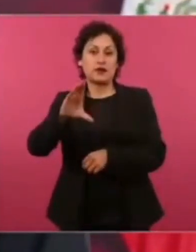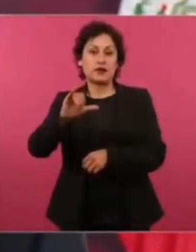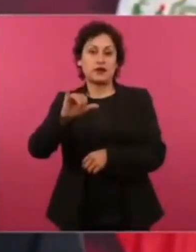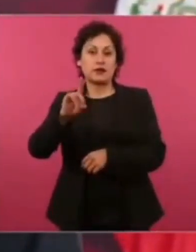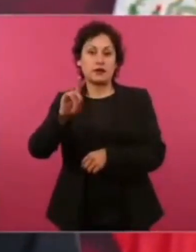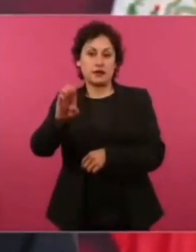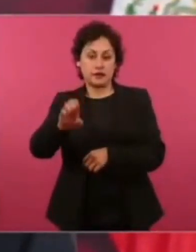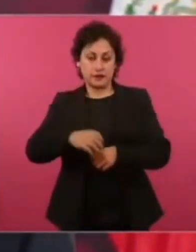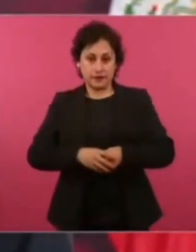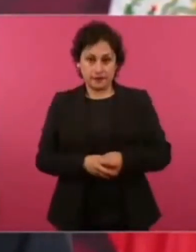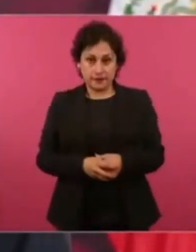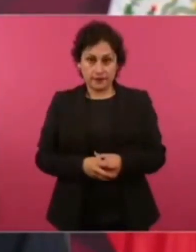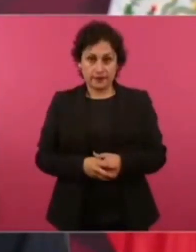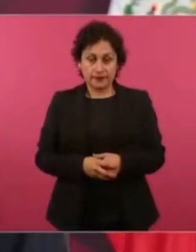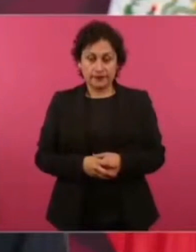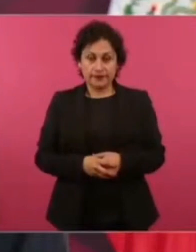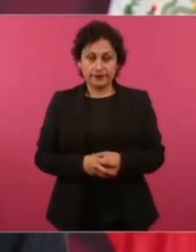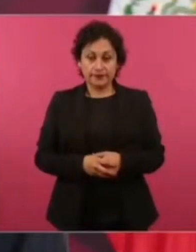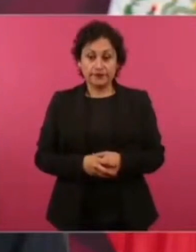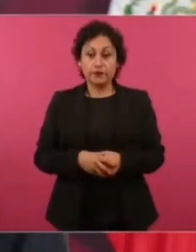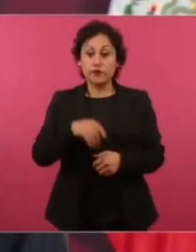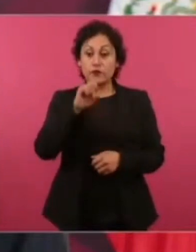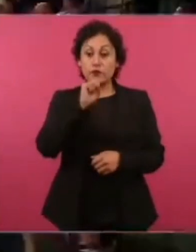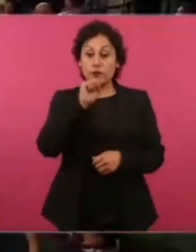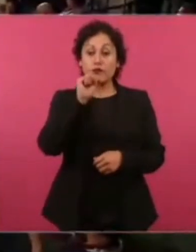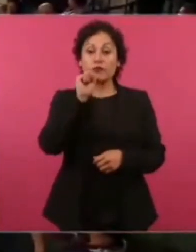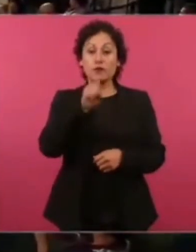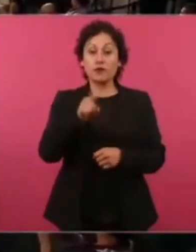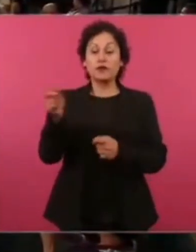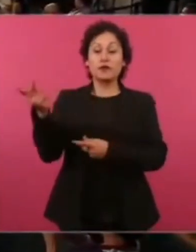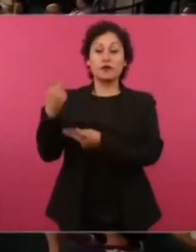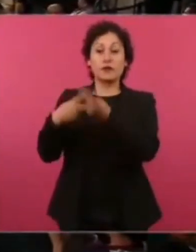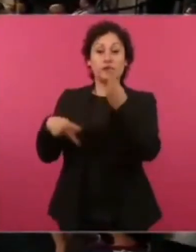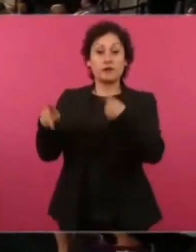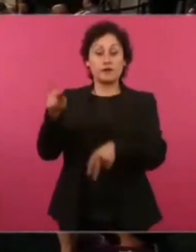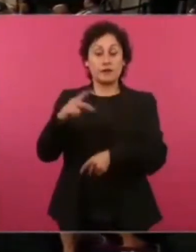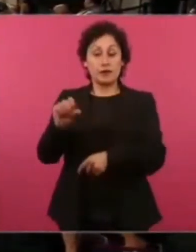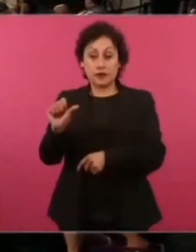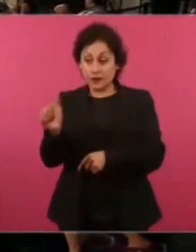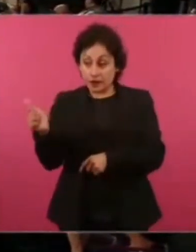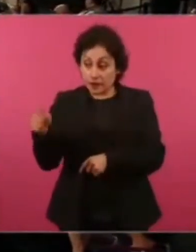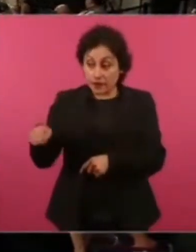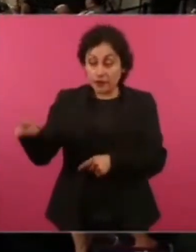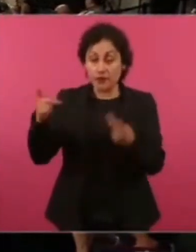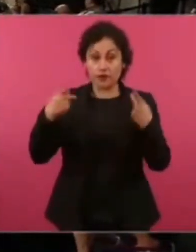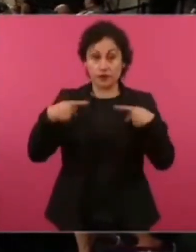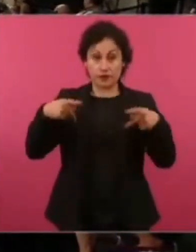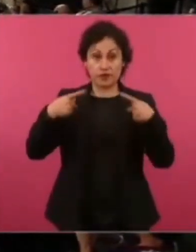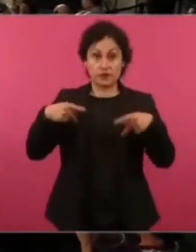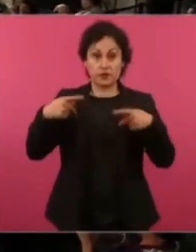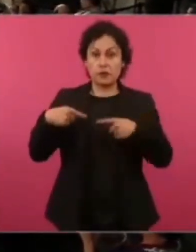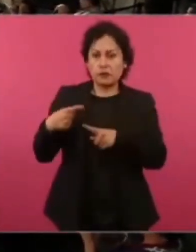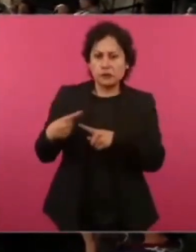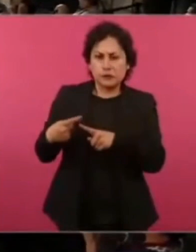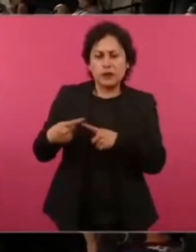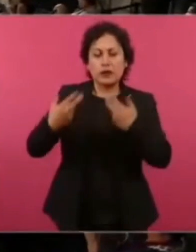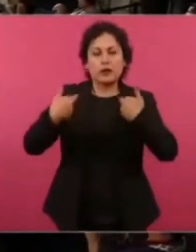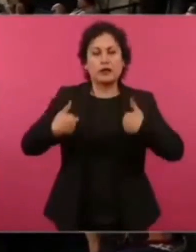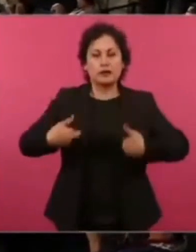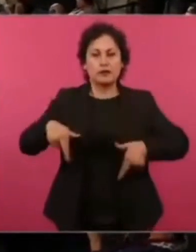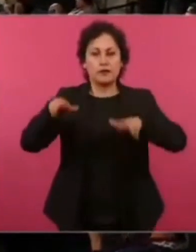también nos acompañan los representantes de los